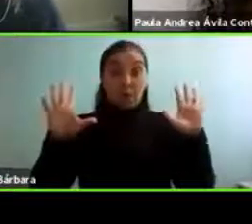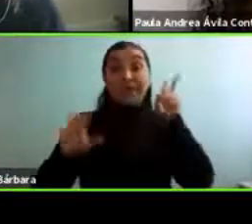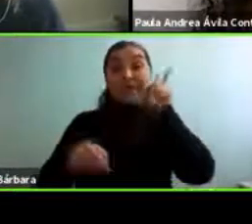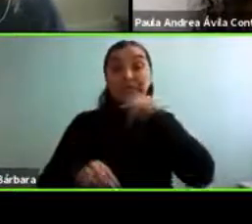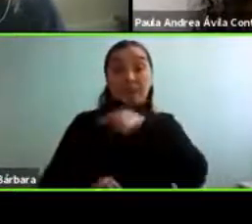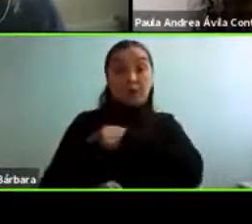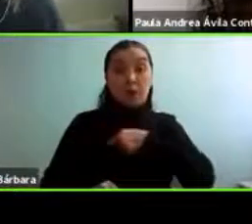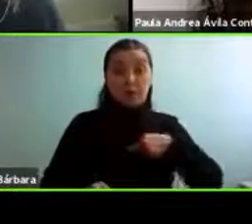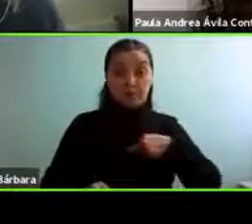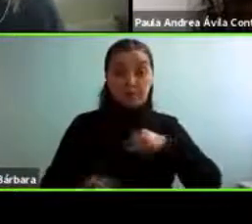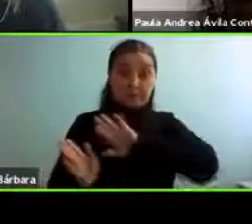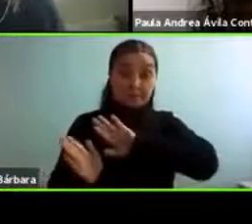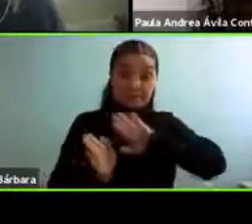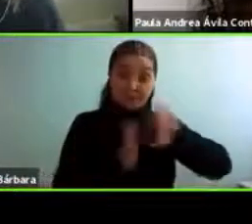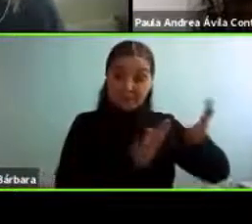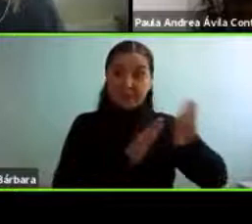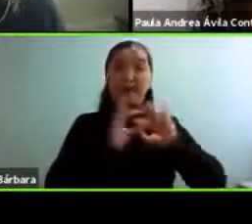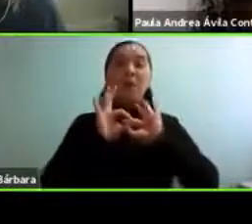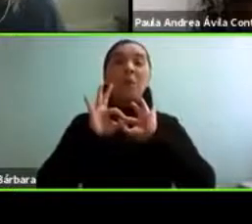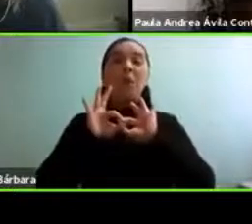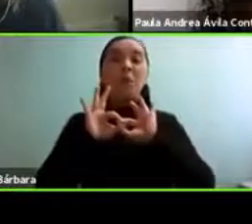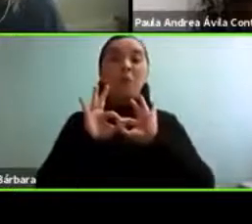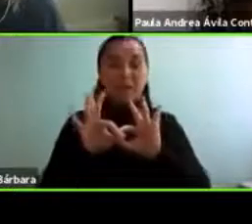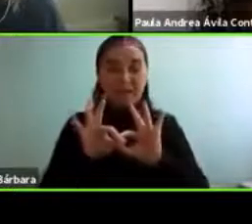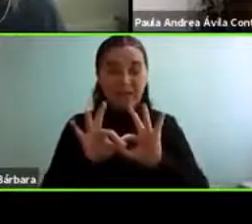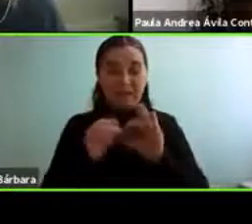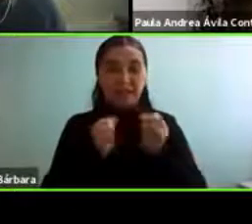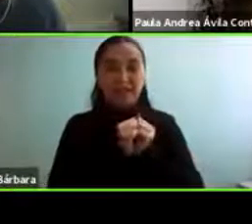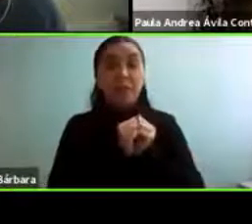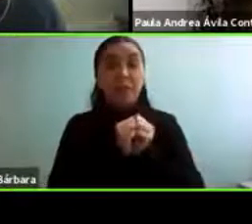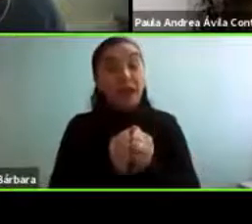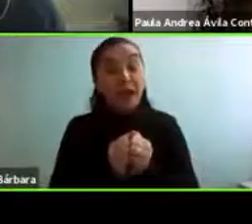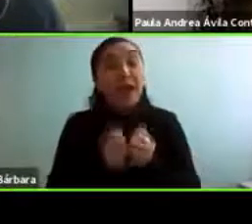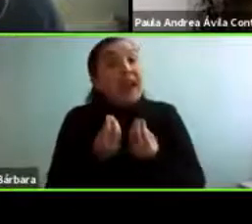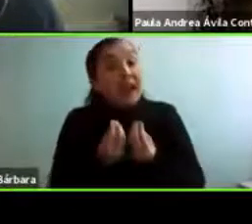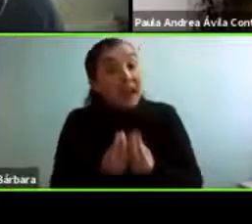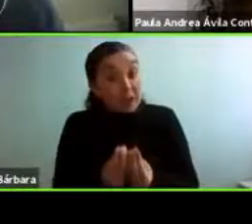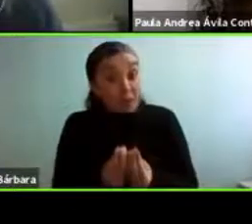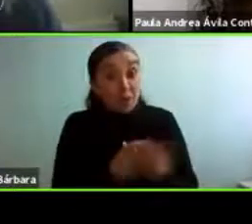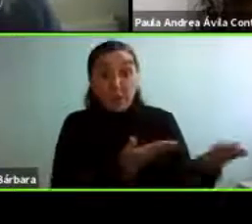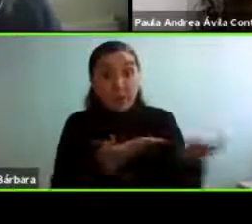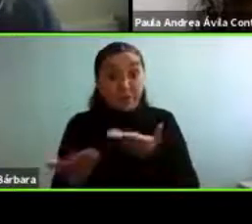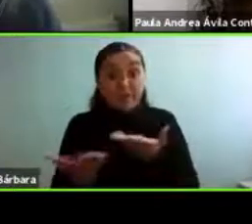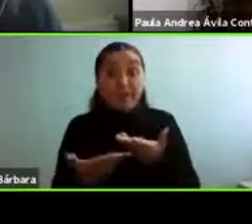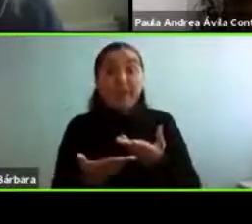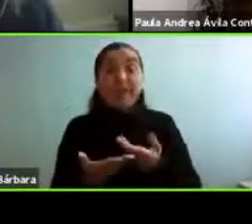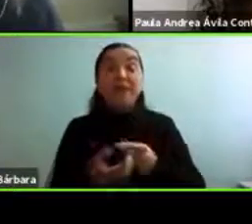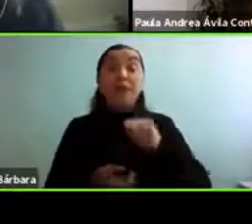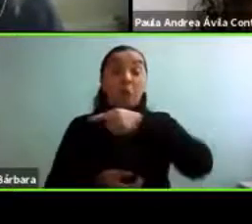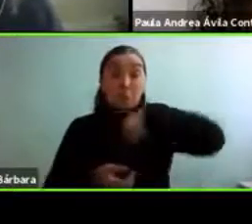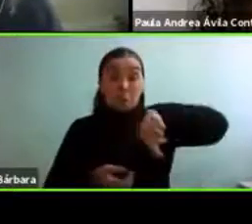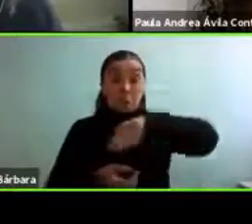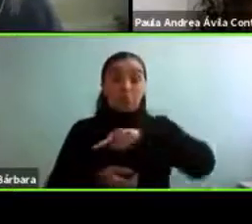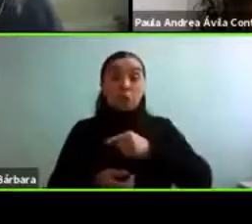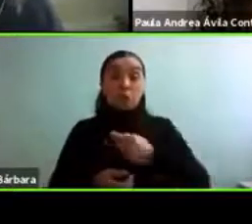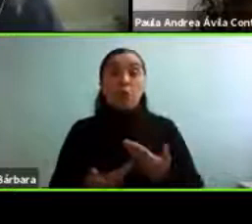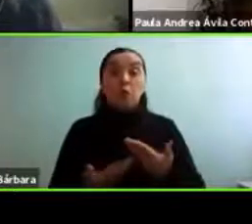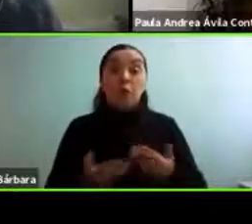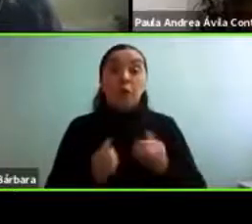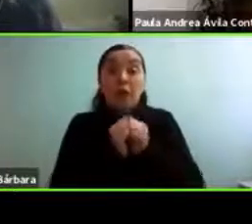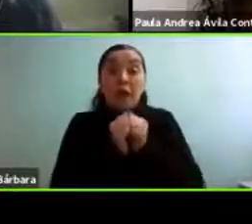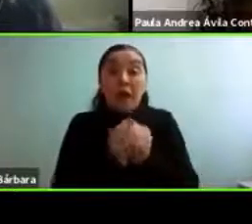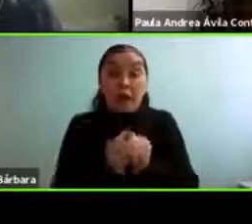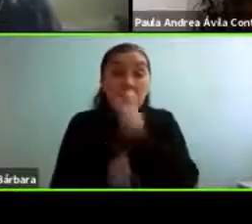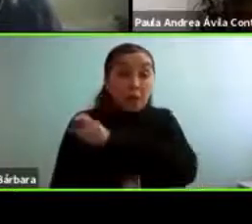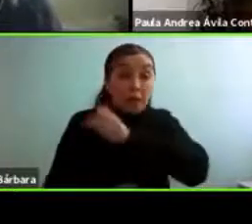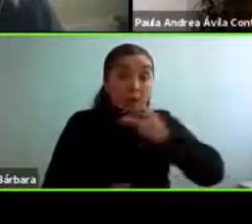Así que, muchas gracias por acompañarnos, qué bueno que hayan recibido la invitación para estar con nosotros, para acompañar a la gente que sigue